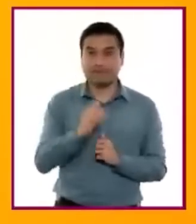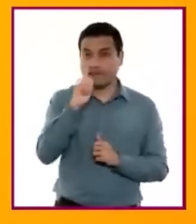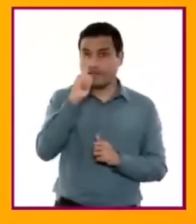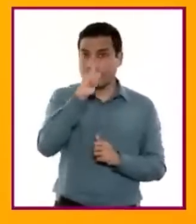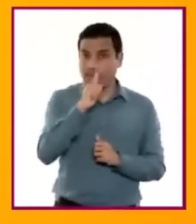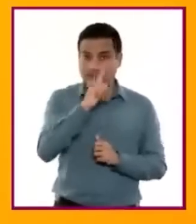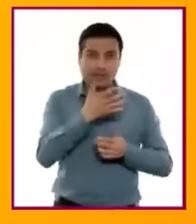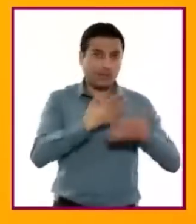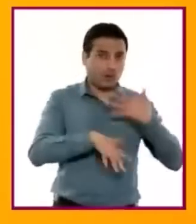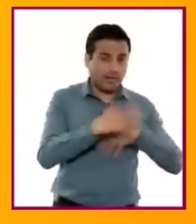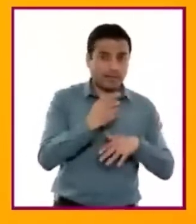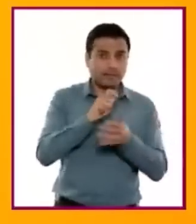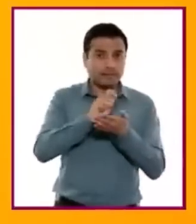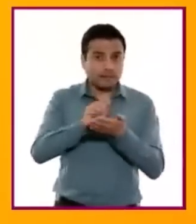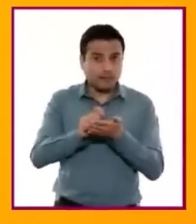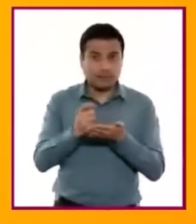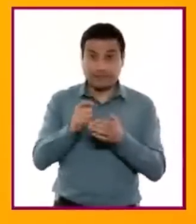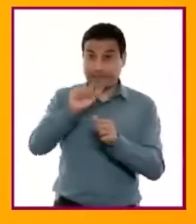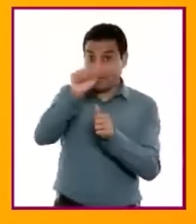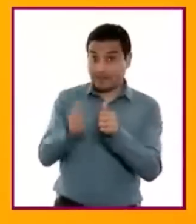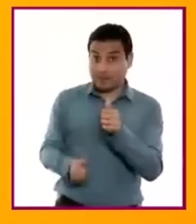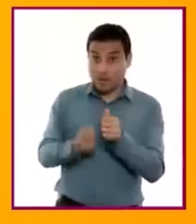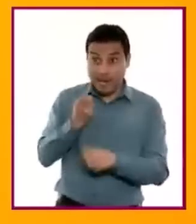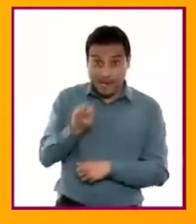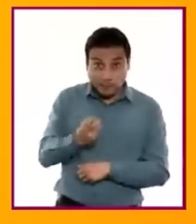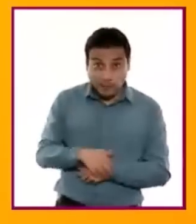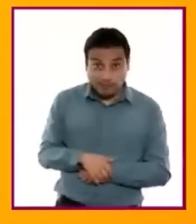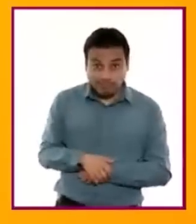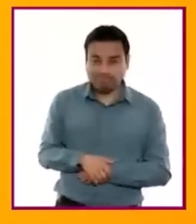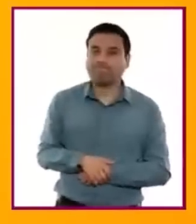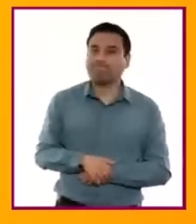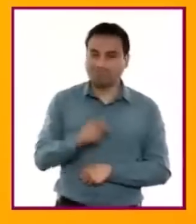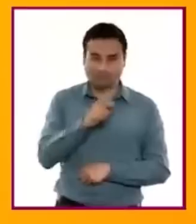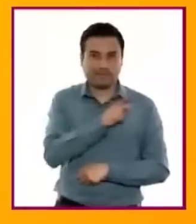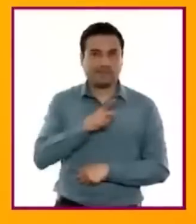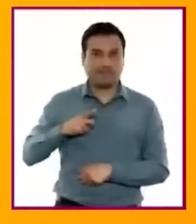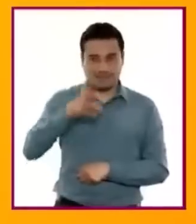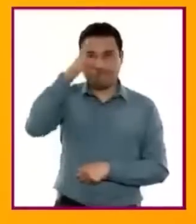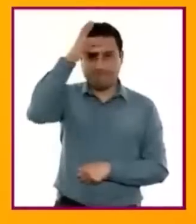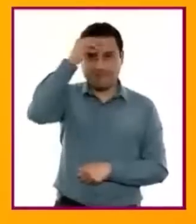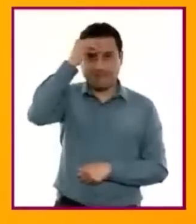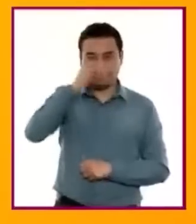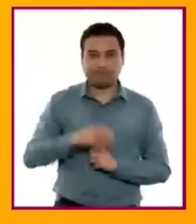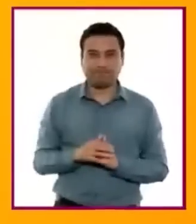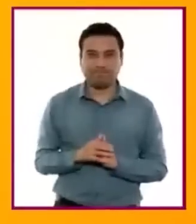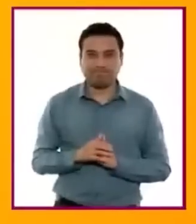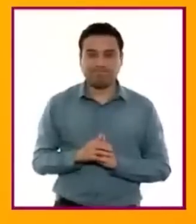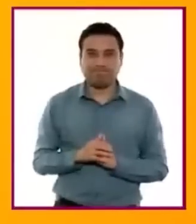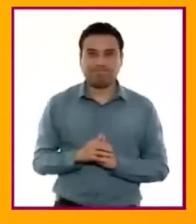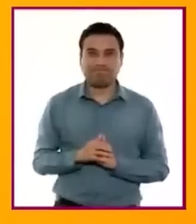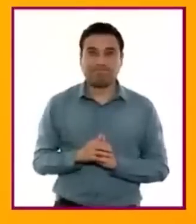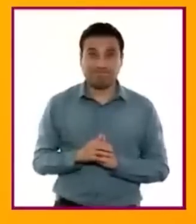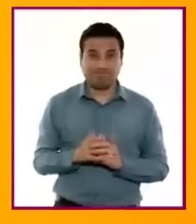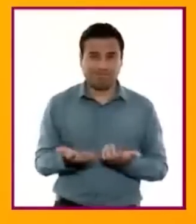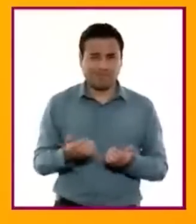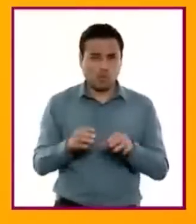escrito y artísticos son el objeto de aprendizaje de este campo y se abordan, analizan y estudian en el uso, siempre con un